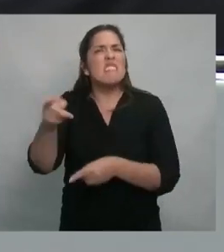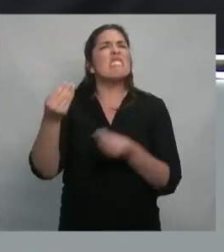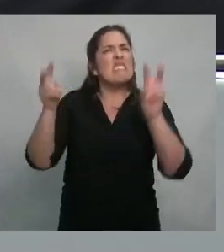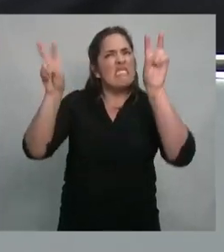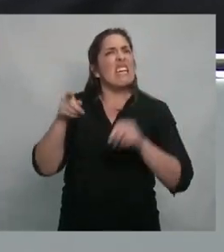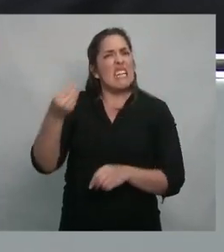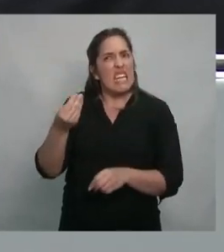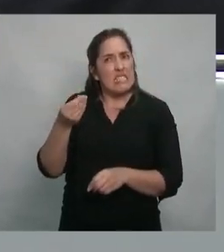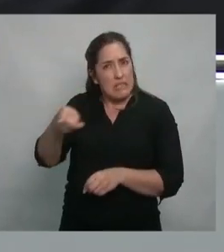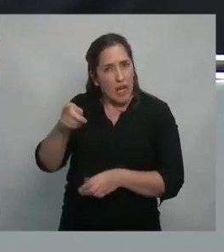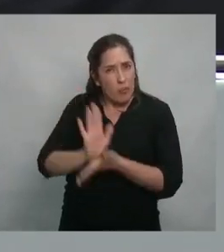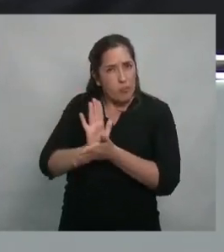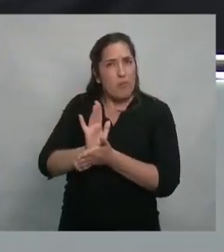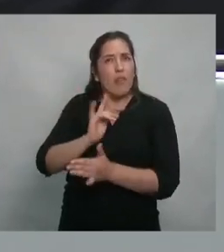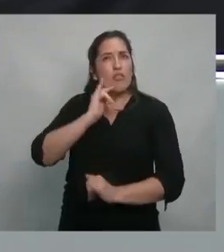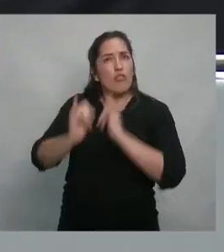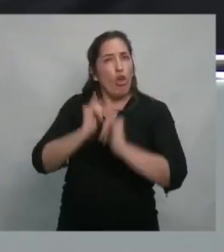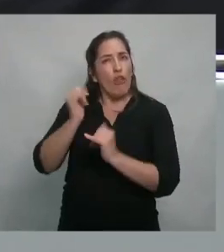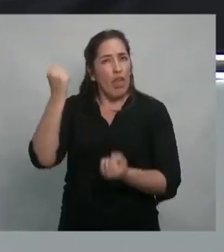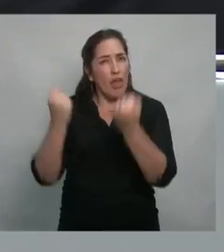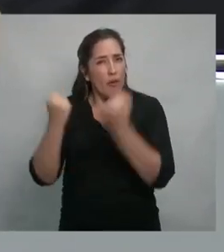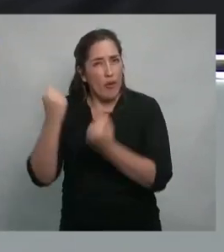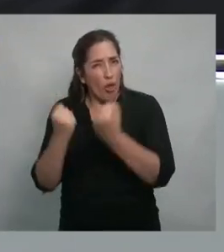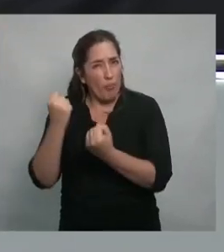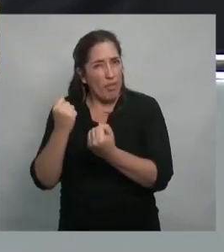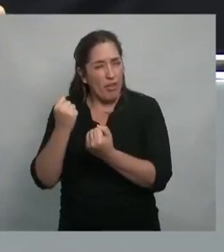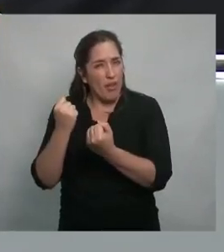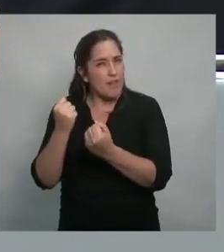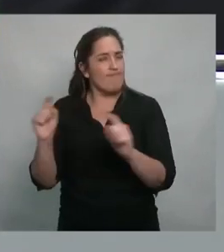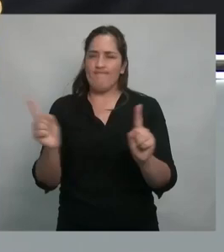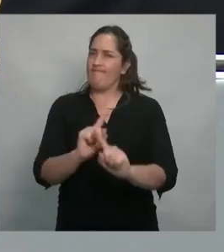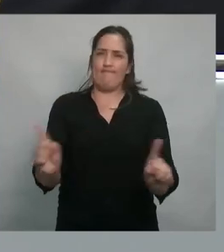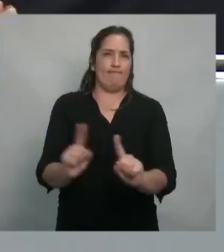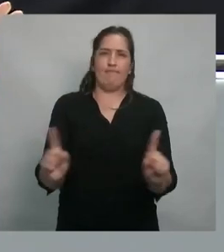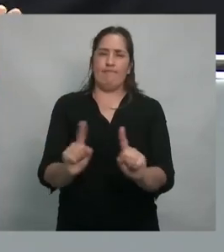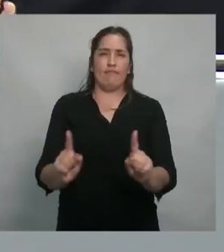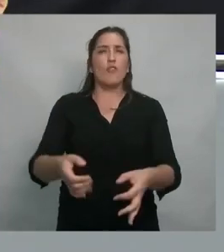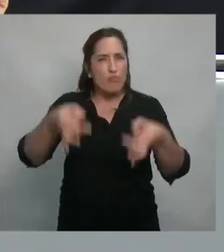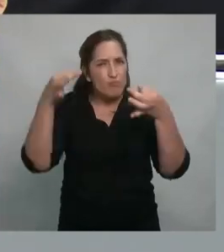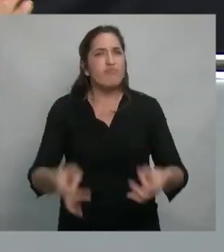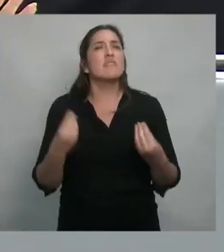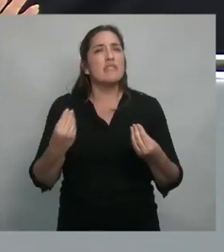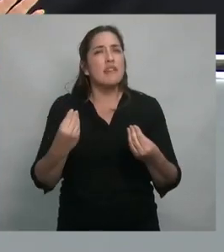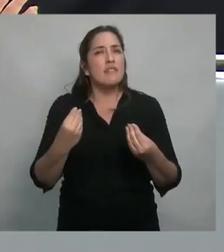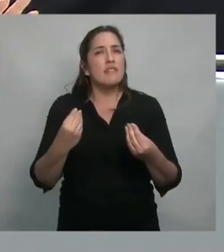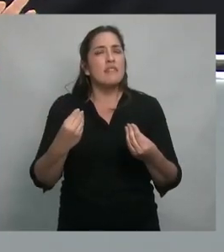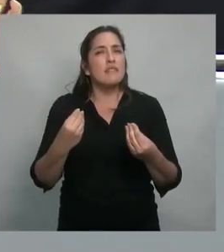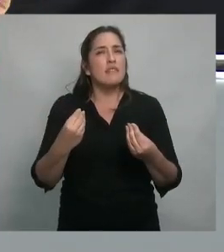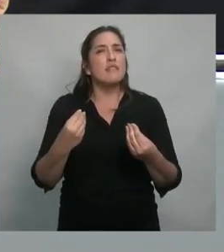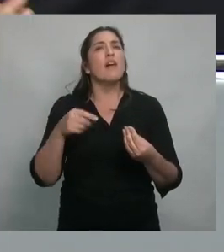una teoría económica? No. El neoliberalismo es una construcción